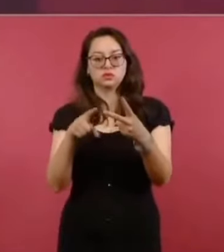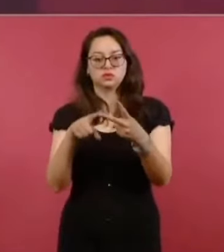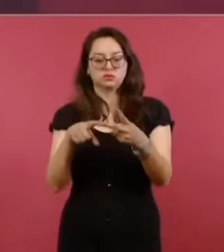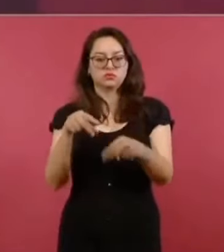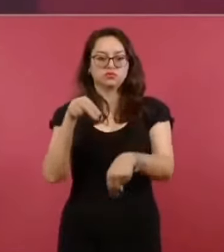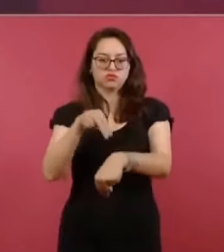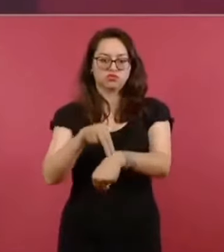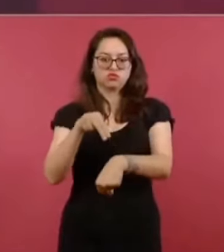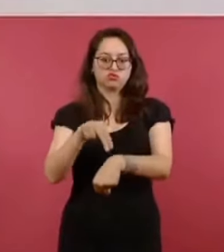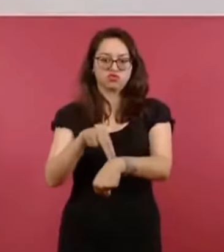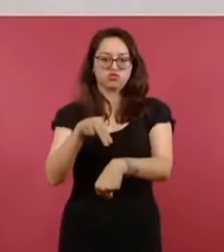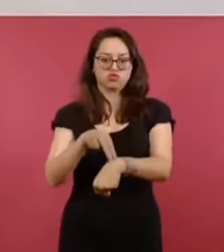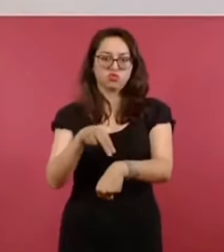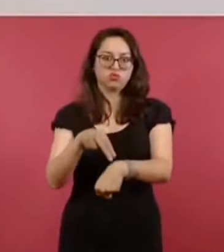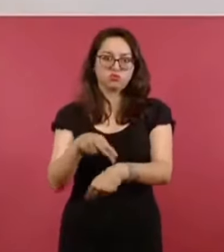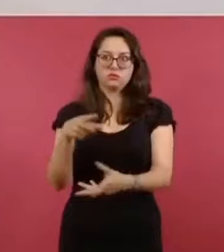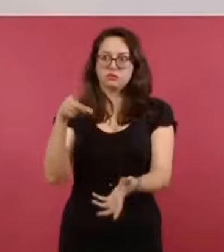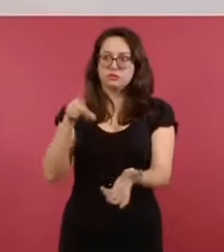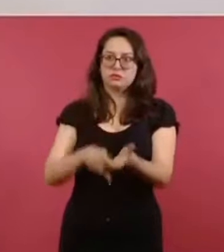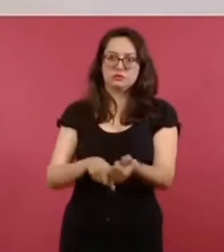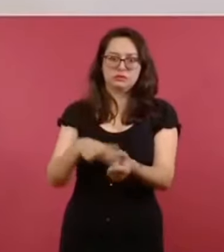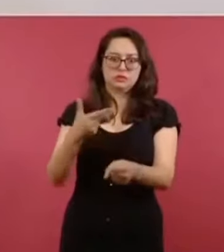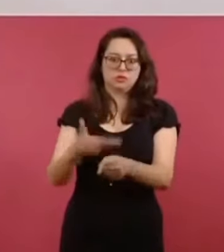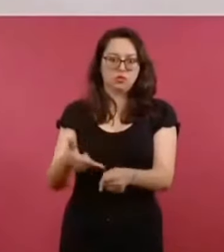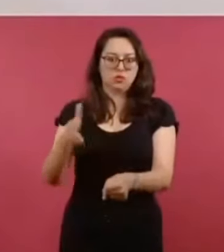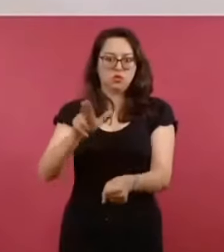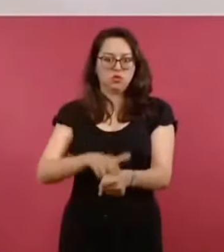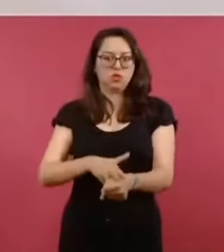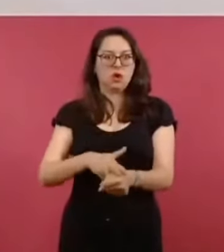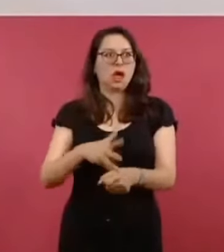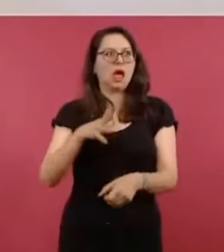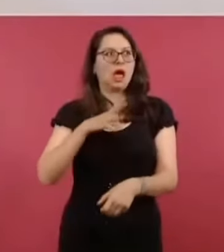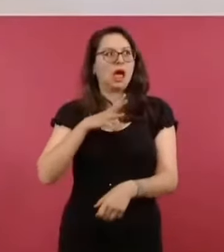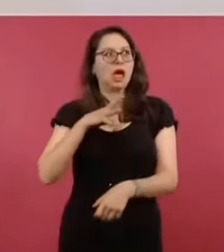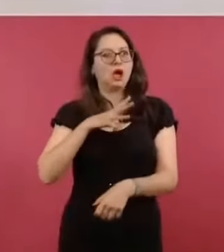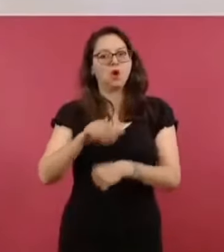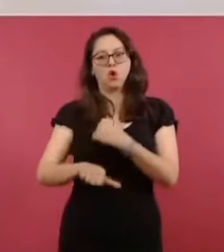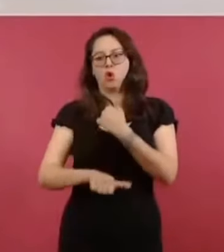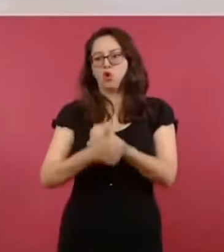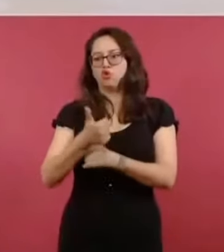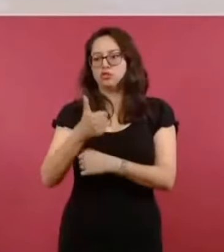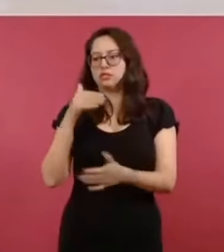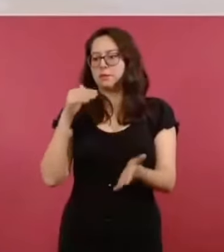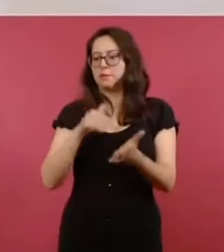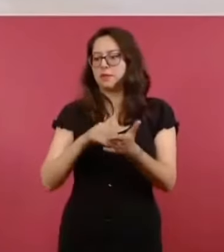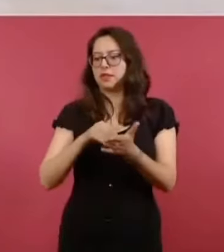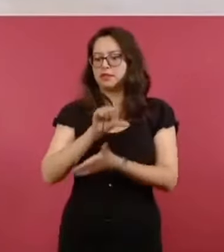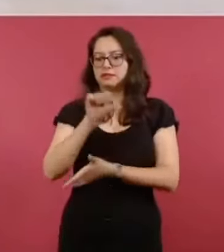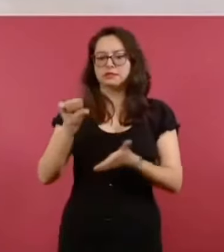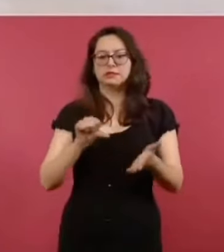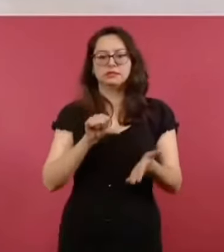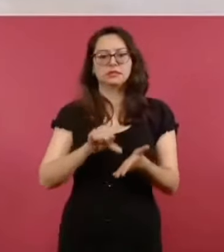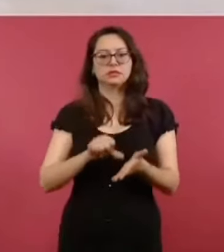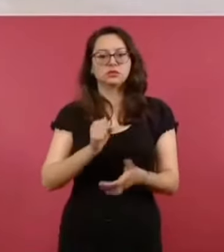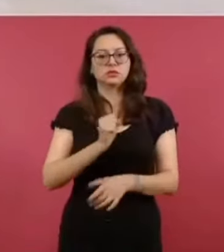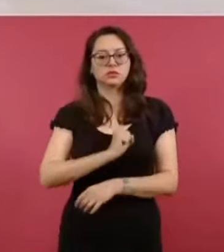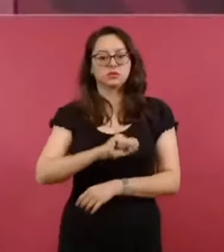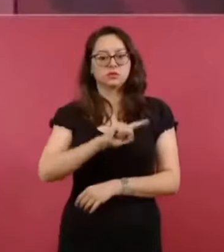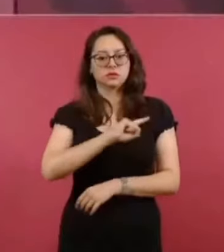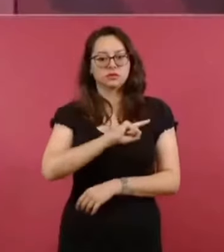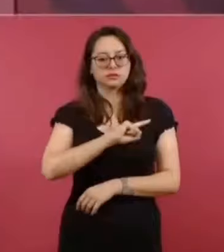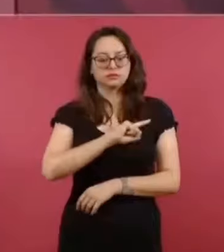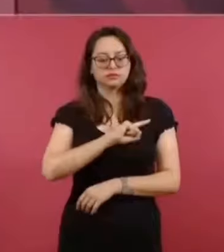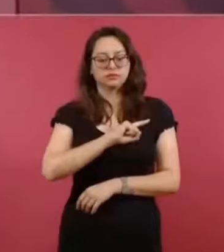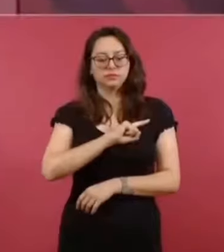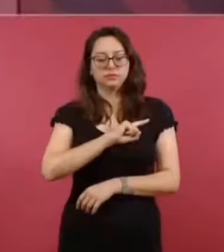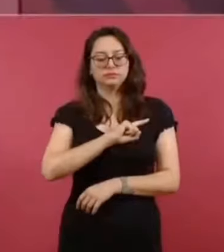en los alrededor de 11 mil centros de salud, que haya médicos